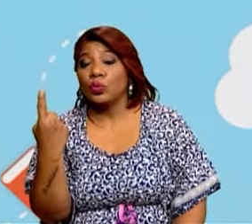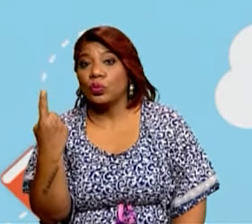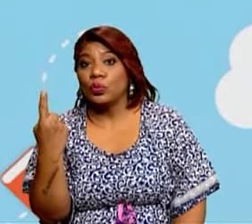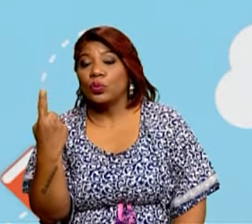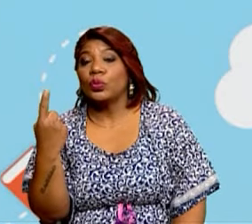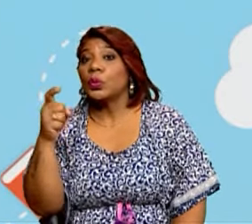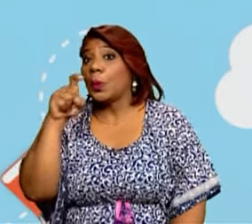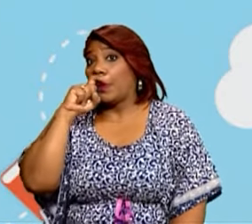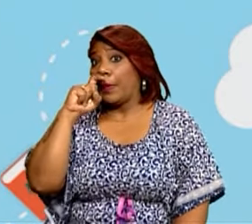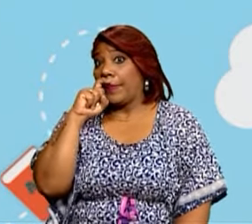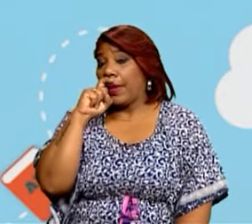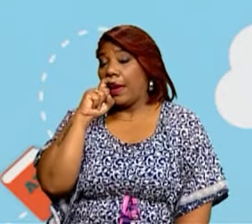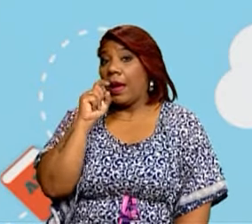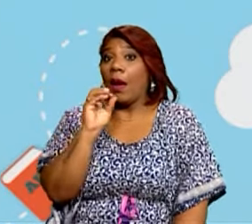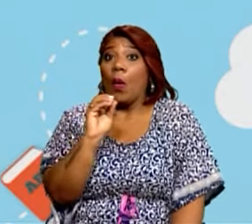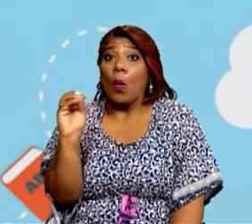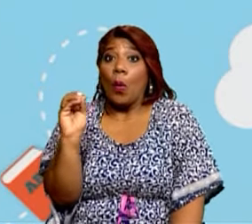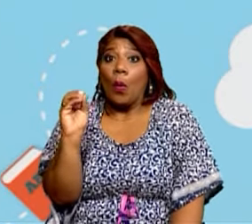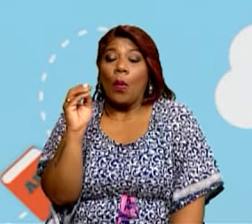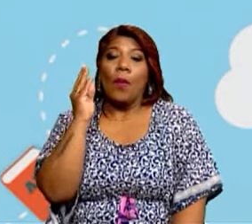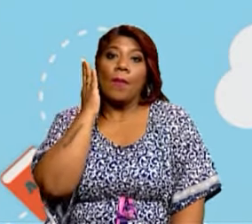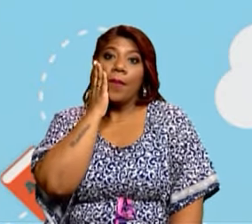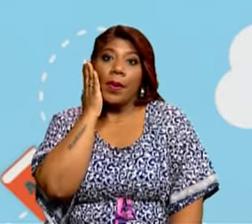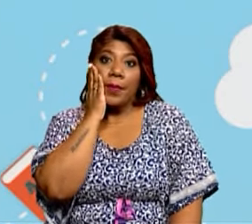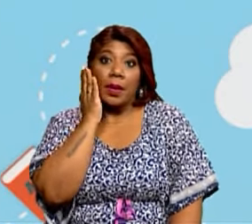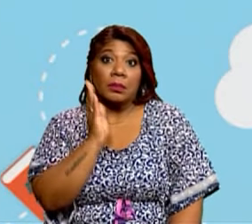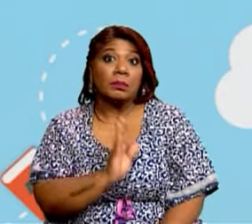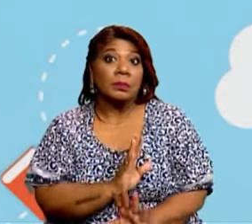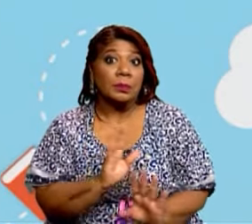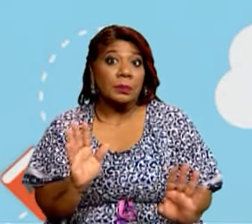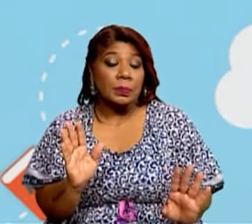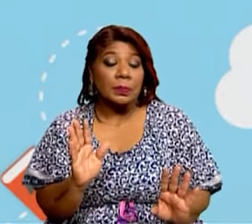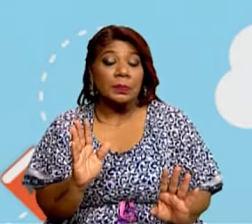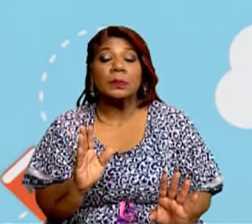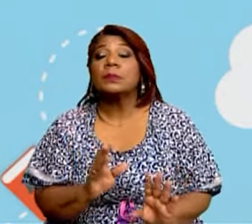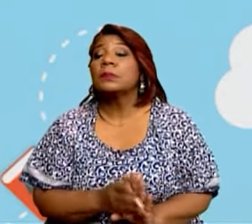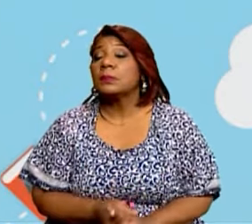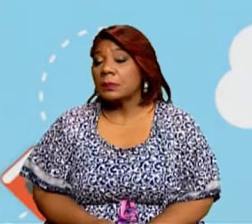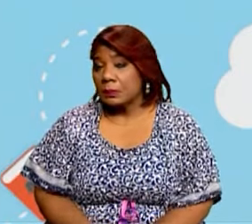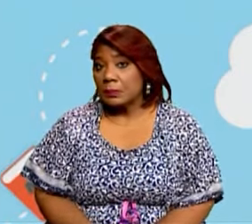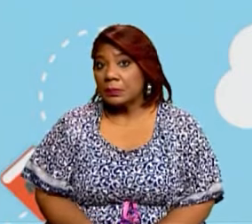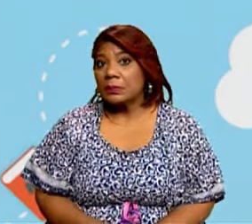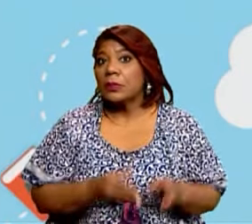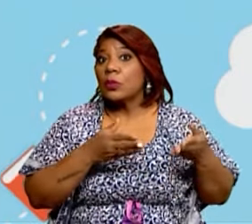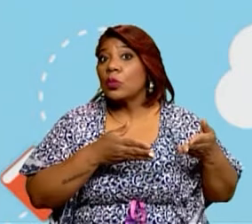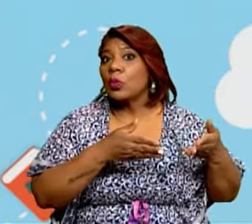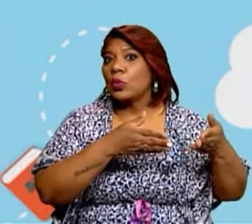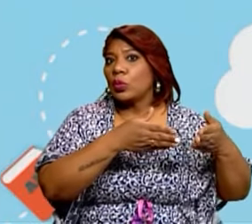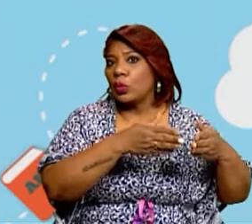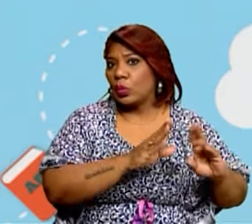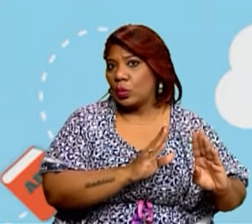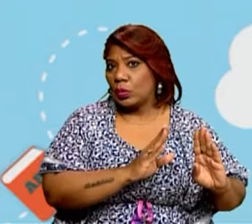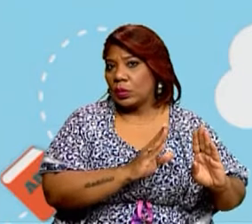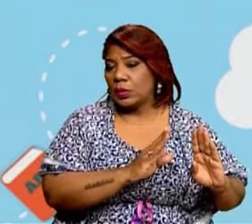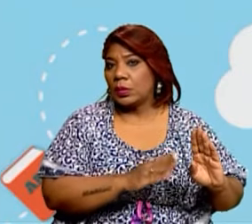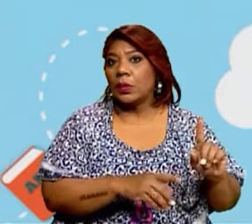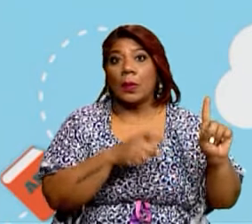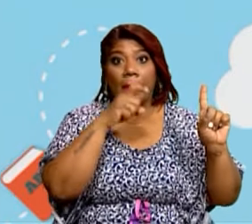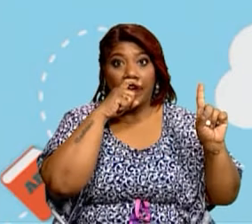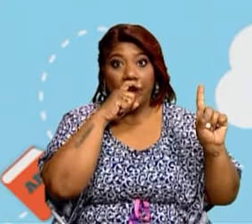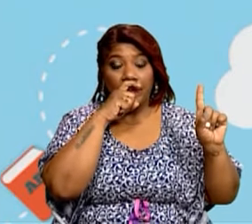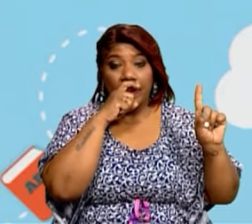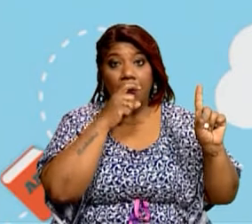de padre de una familia, que puede ser el padre con su hijo o la madre con su hijo.